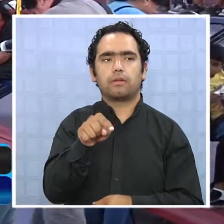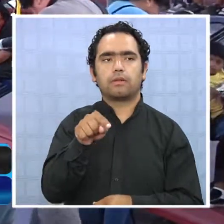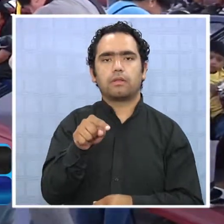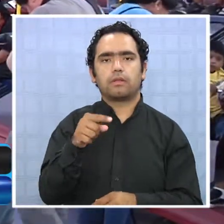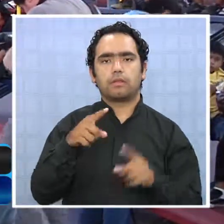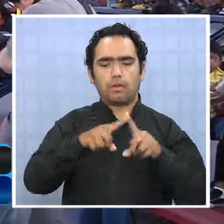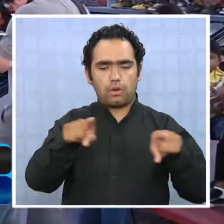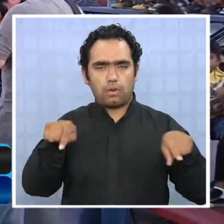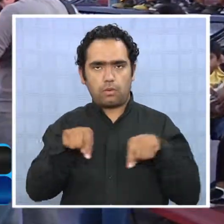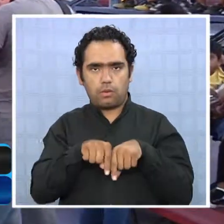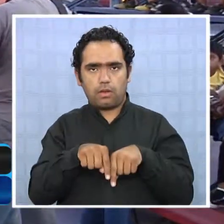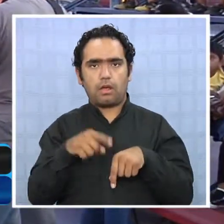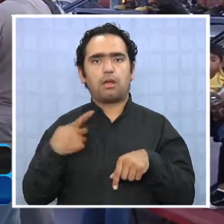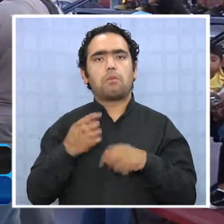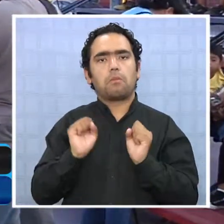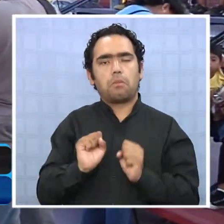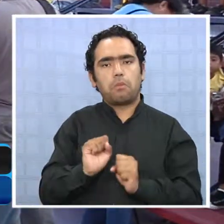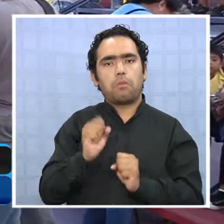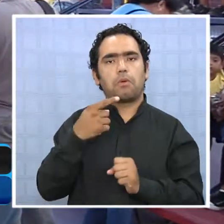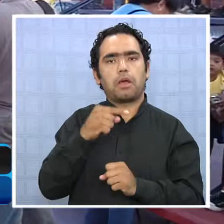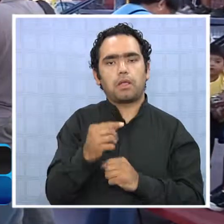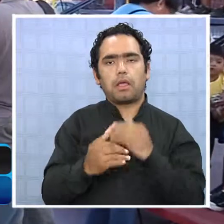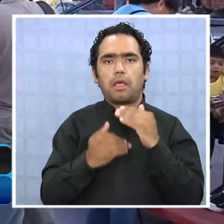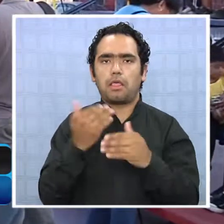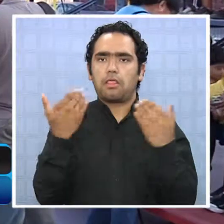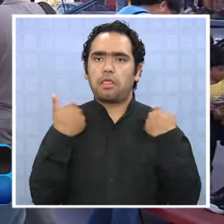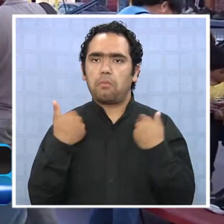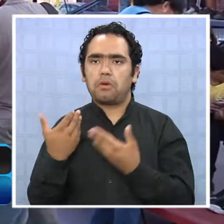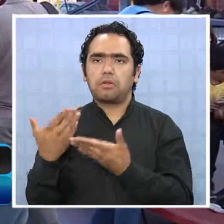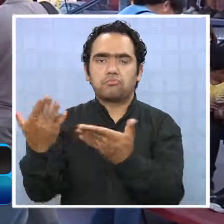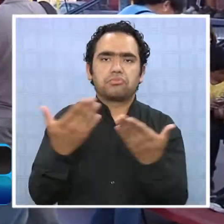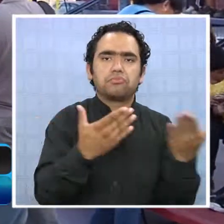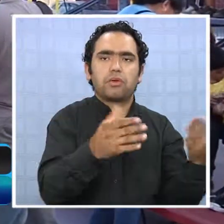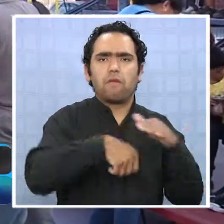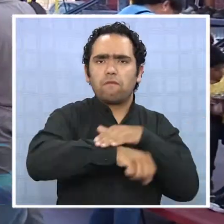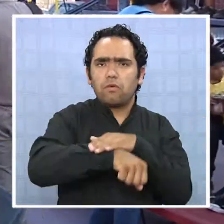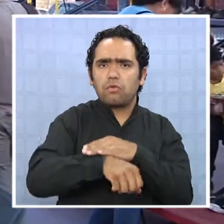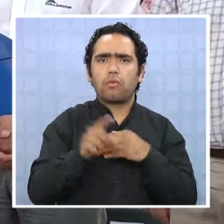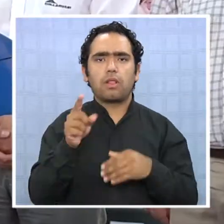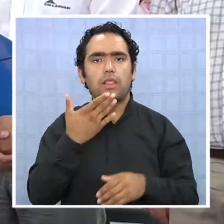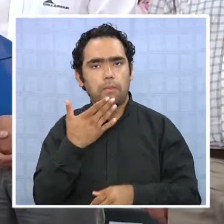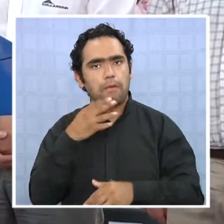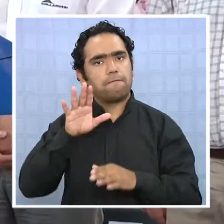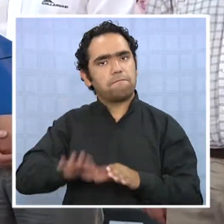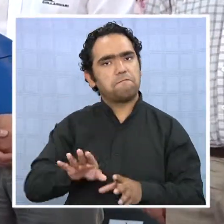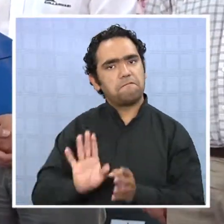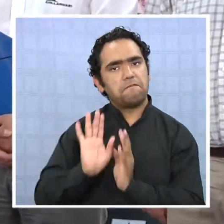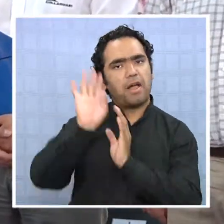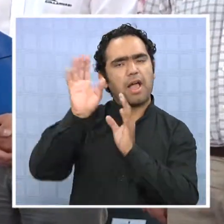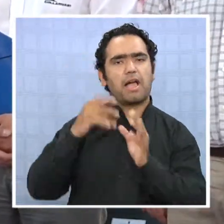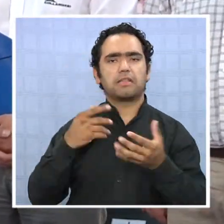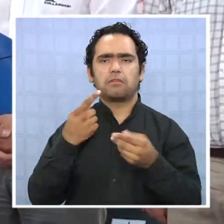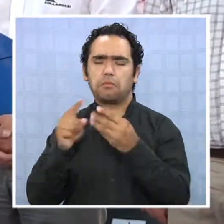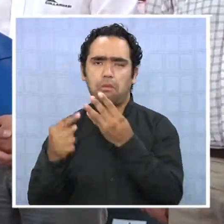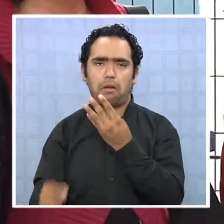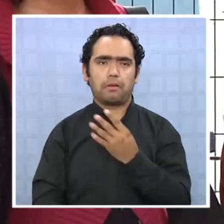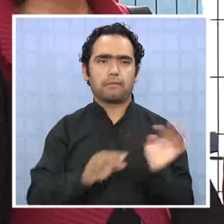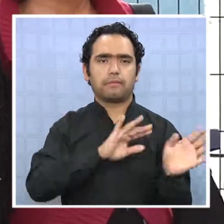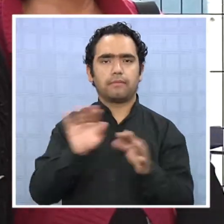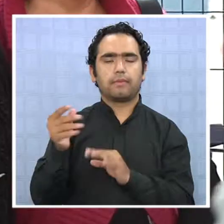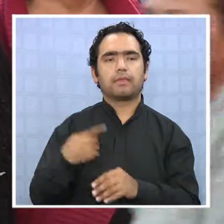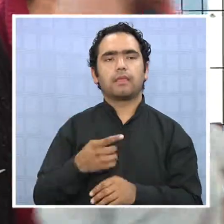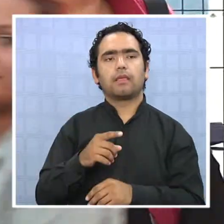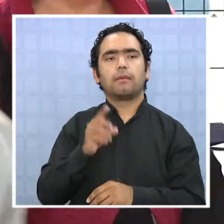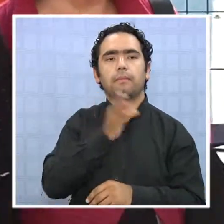deportiva podemos llevar a la población, a la ciudadanía, al deporte, no solamente fútbol, sino básqueto, y otras actividades, otras disciplinas deportivas.